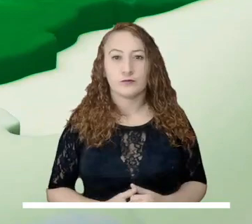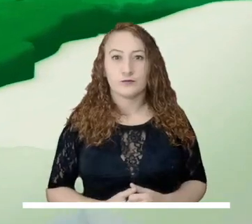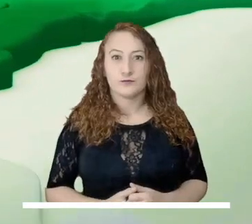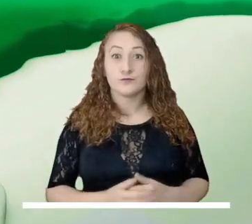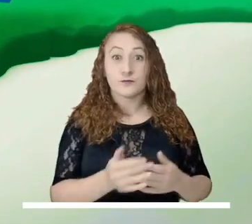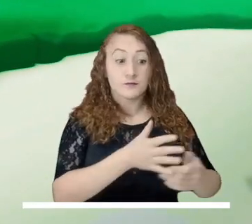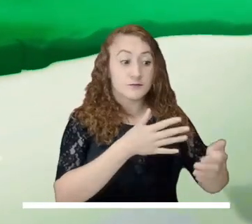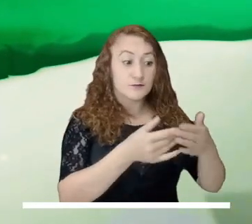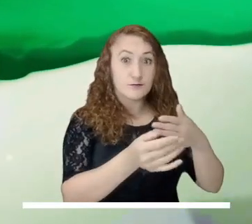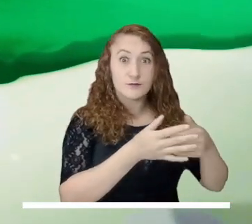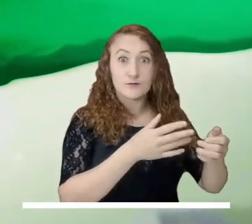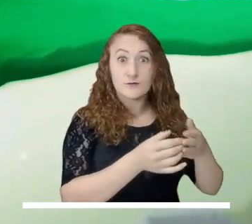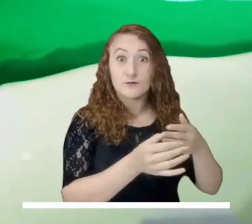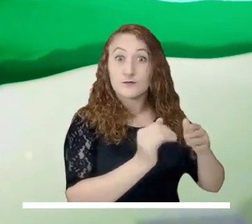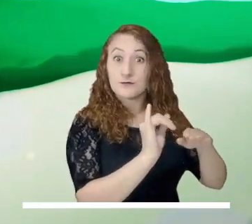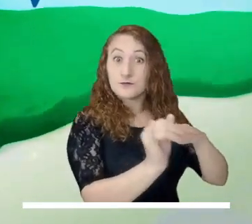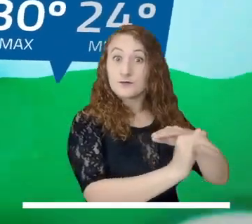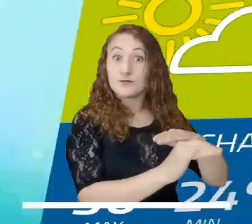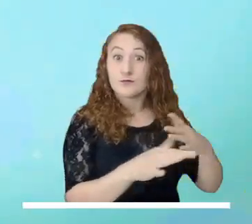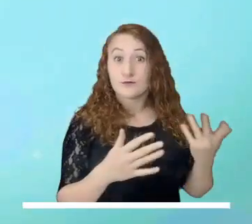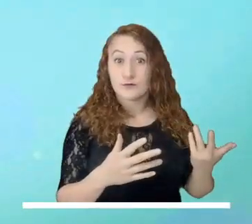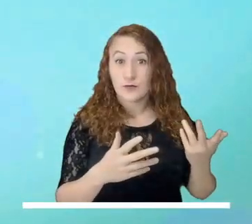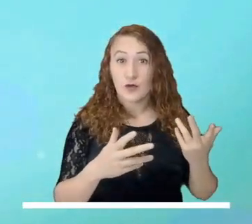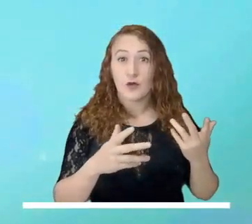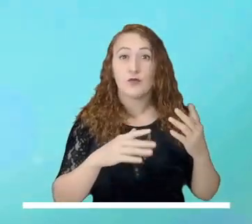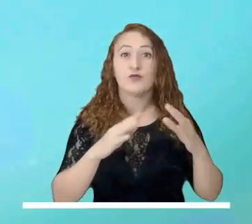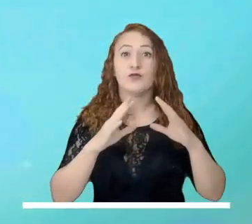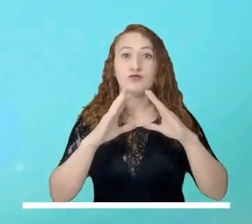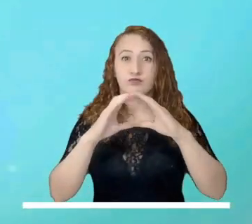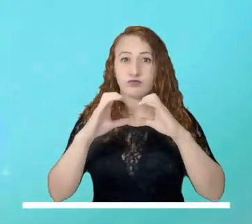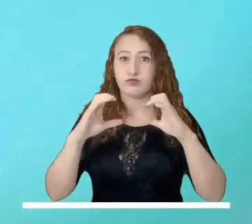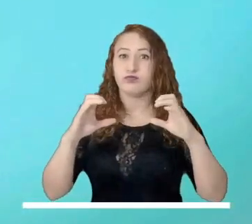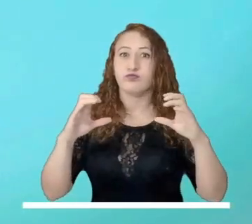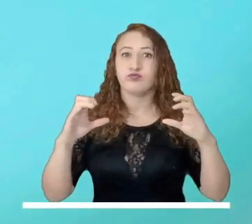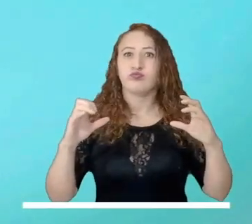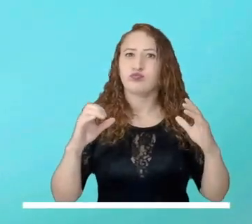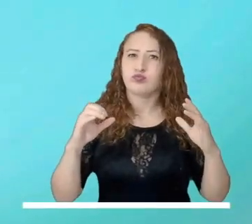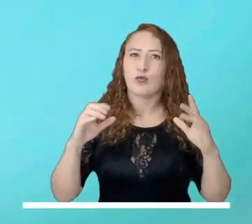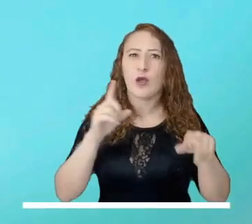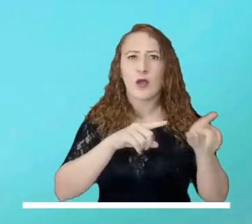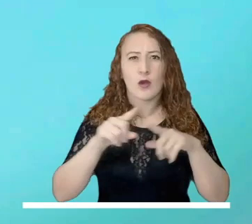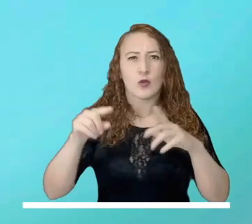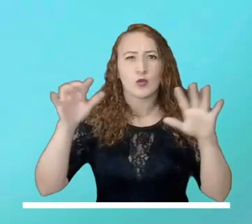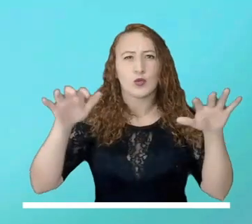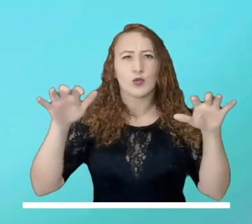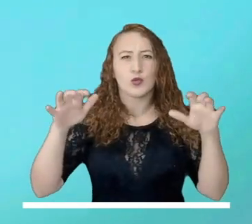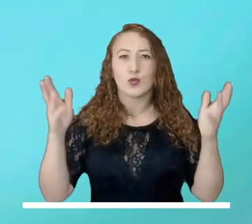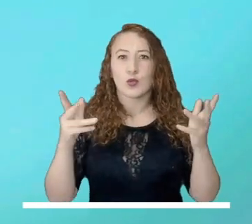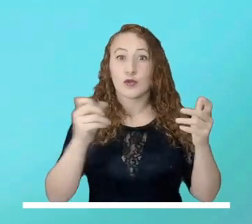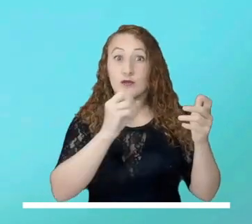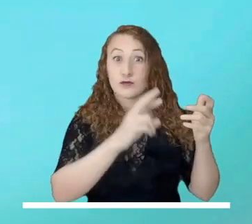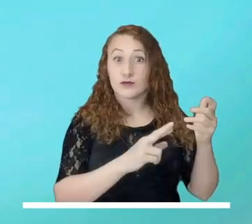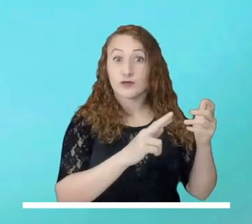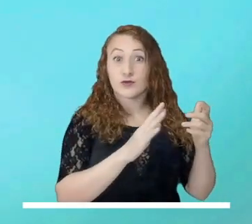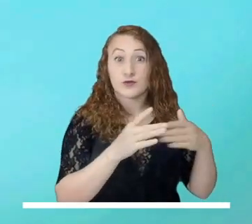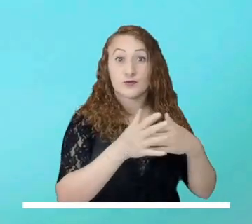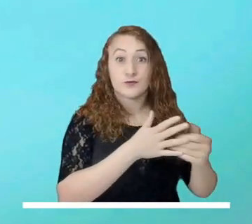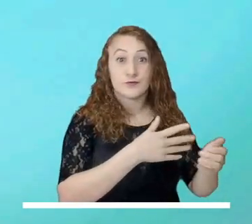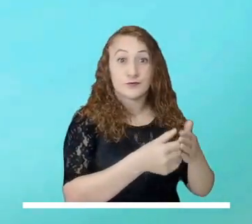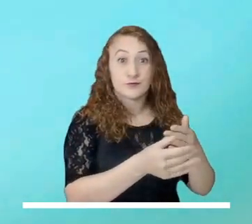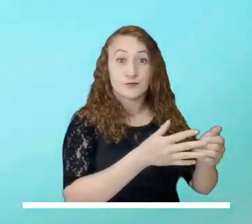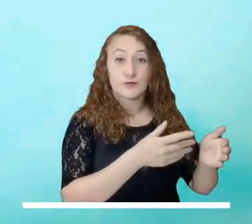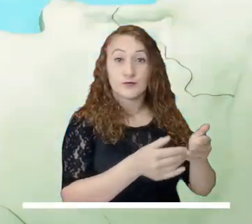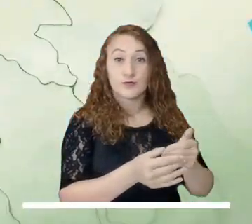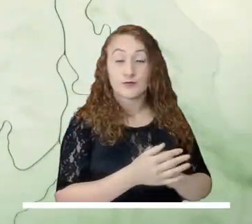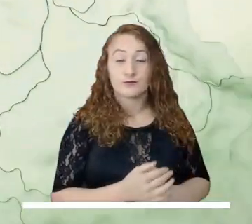Caribe. Jornada parcialmente nublada podrían experimentar San Andrés y Providencia, donde no se descartan algunas lluvias ligeras y de